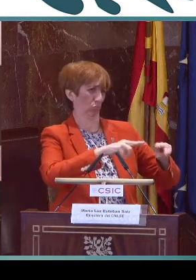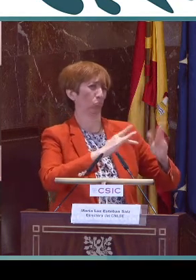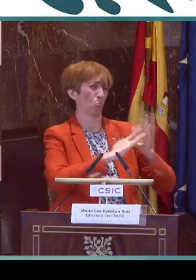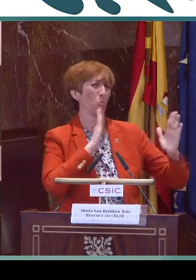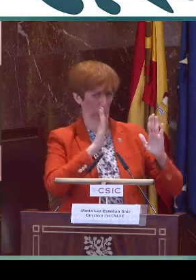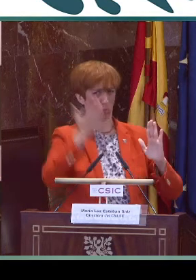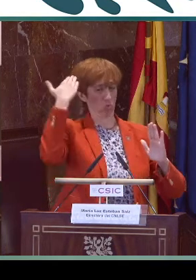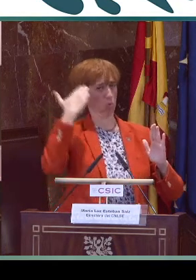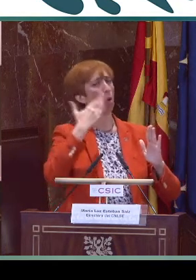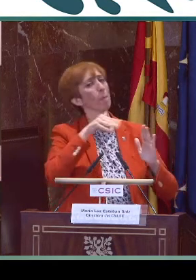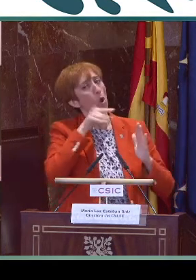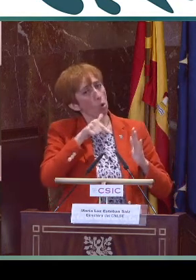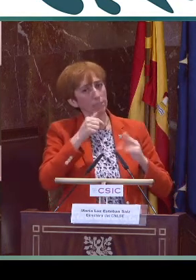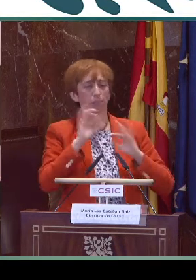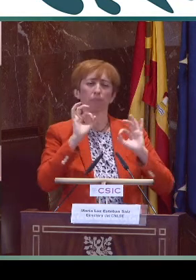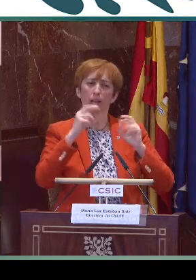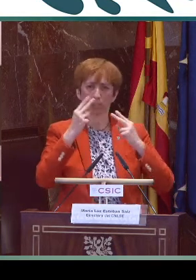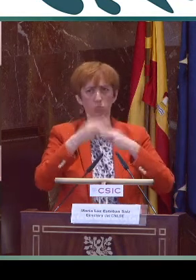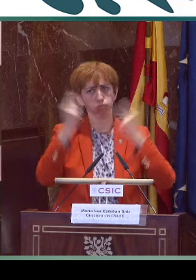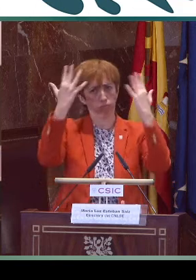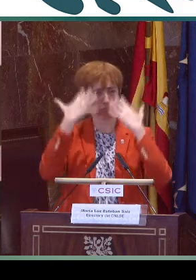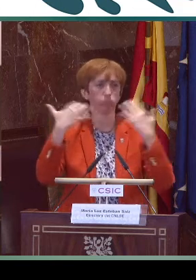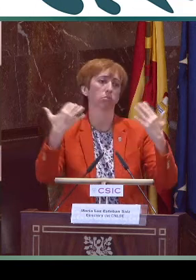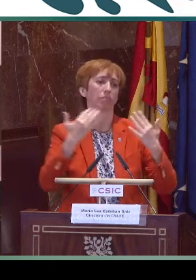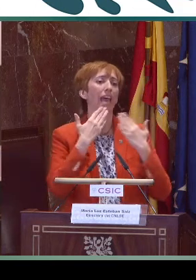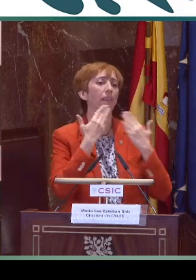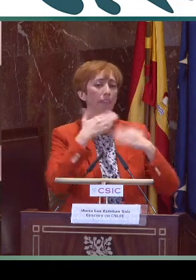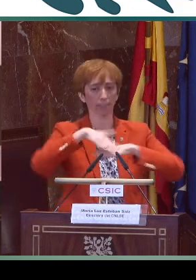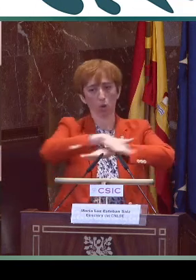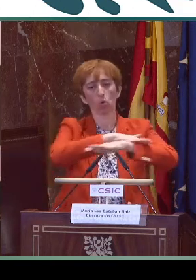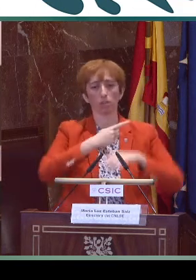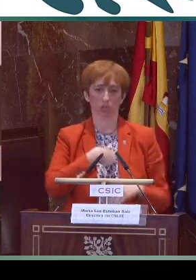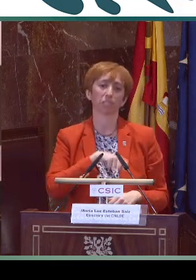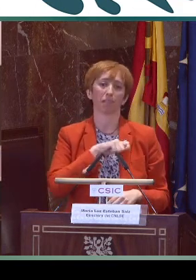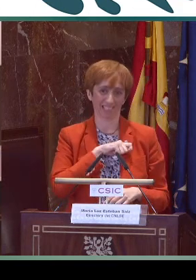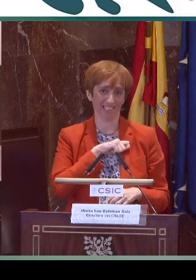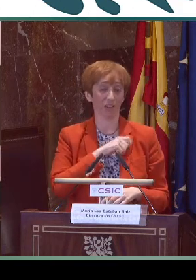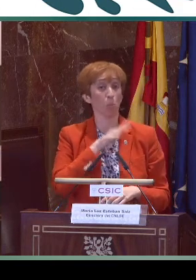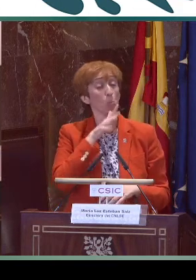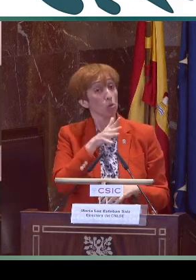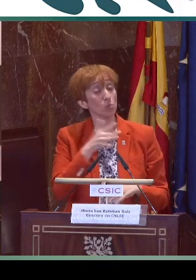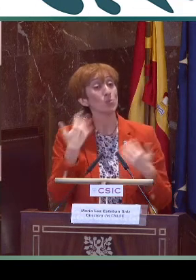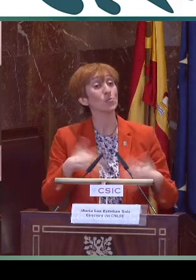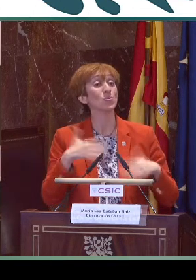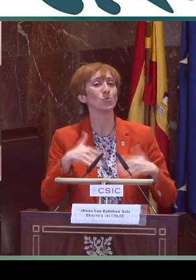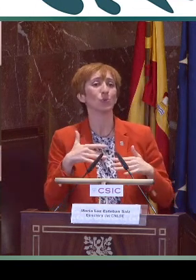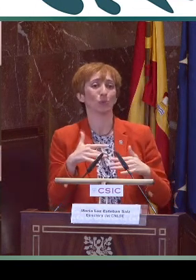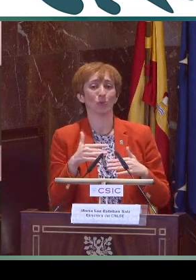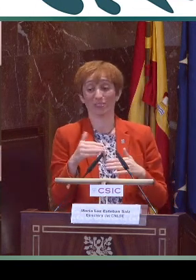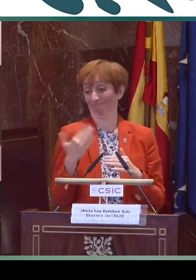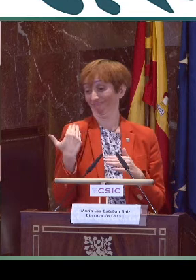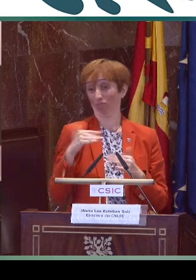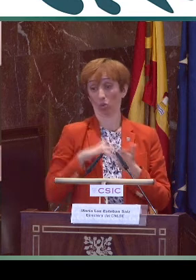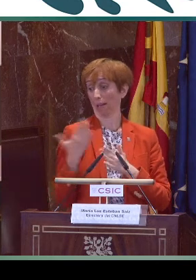reconocer como Confederación Estatal de Personas Sordas el momento especial que vivimos hoy y en público también al